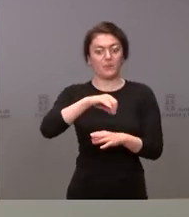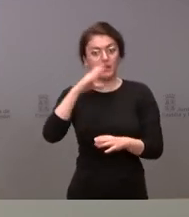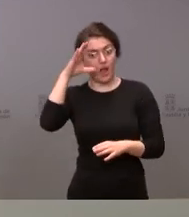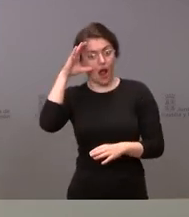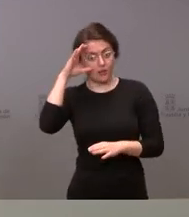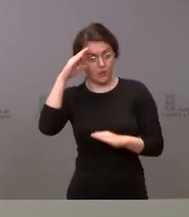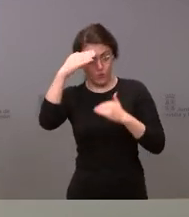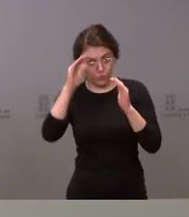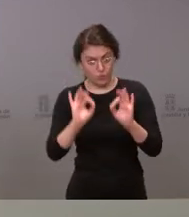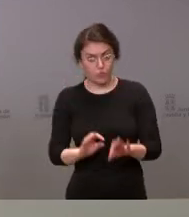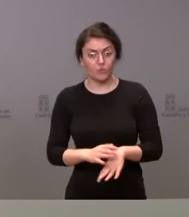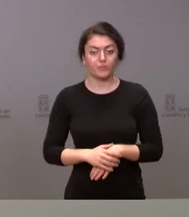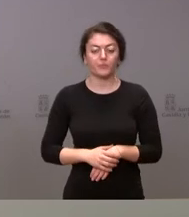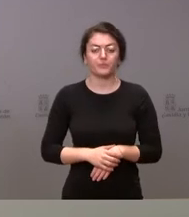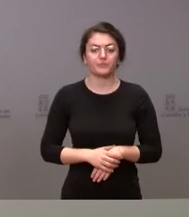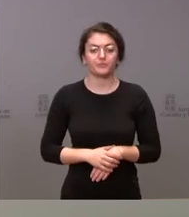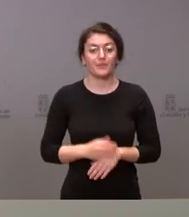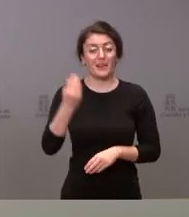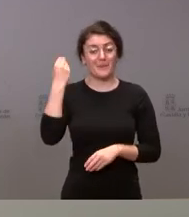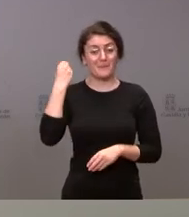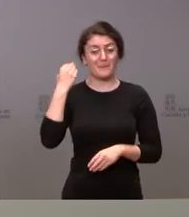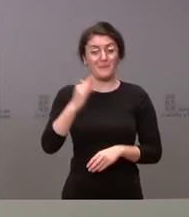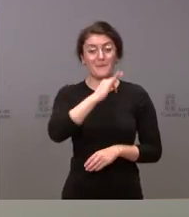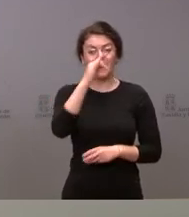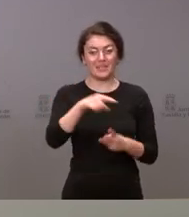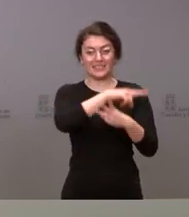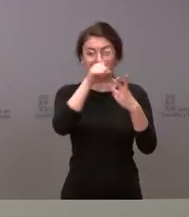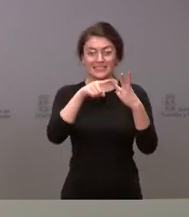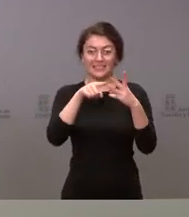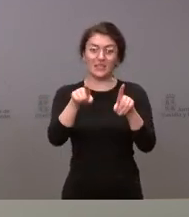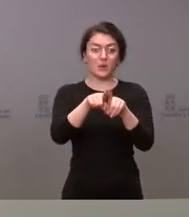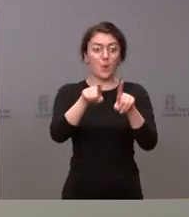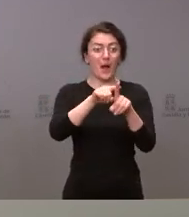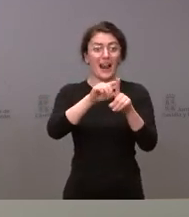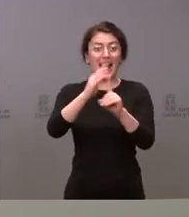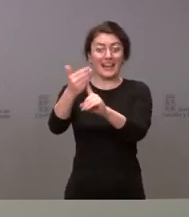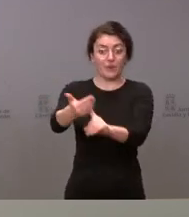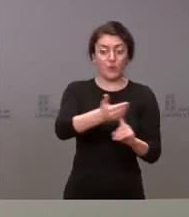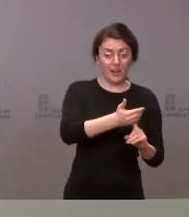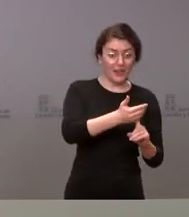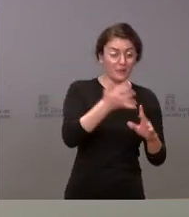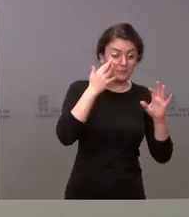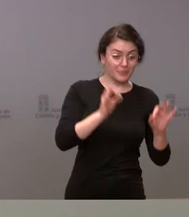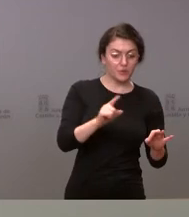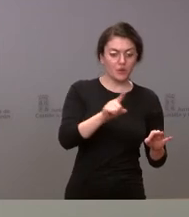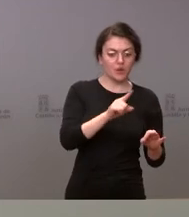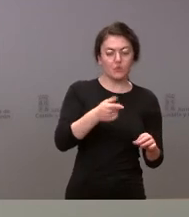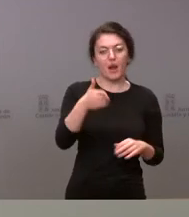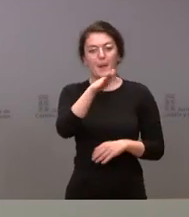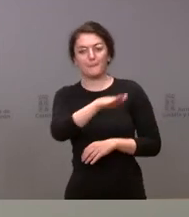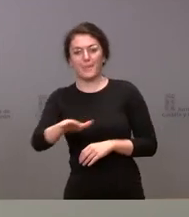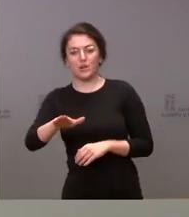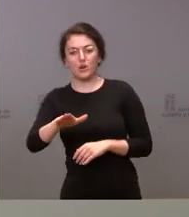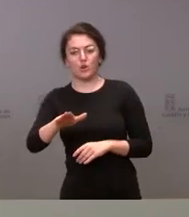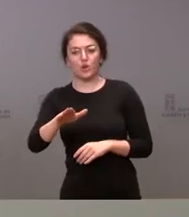más la tercera que les comentaba que algunos de ellos no son carácter de refugiado sino directamente el de menores no acompañados que tienen un estatus de protección mayor